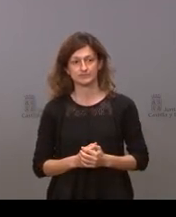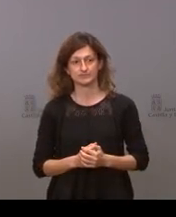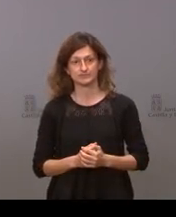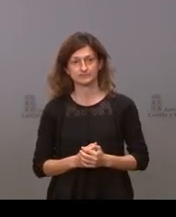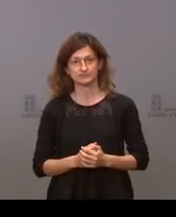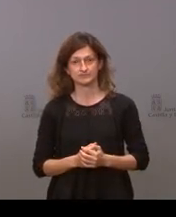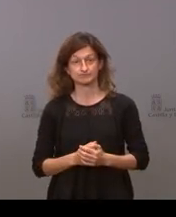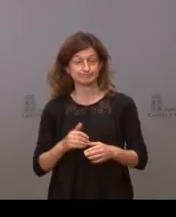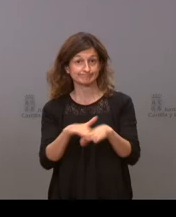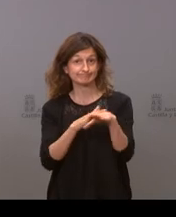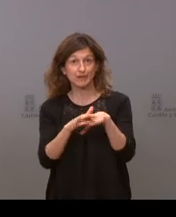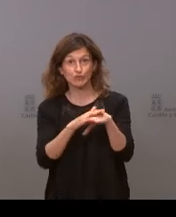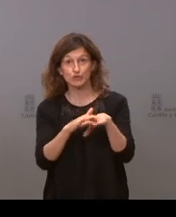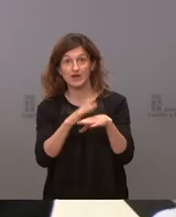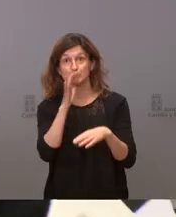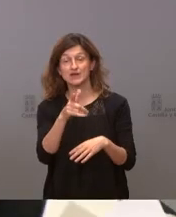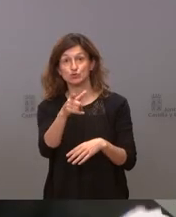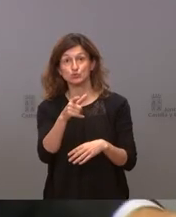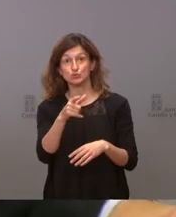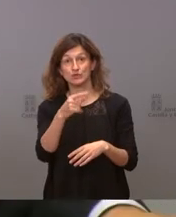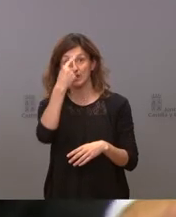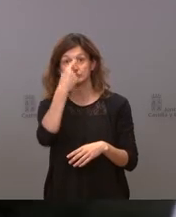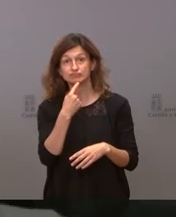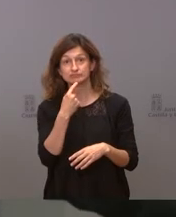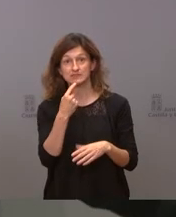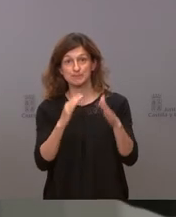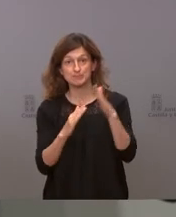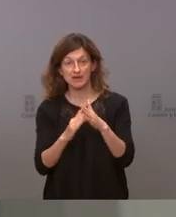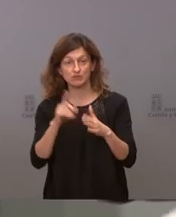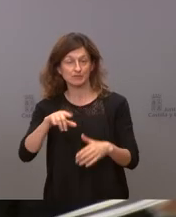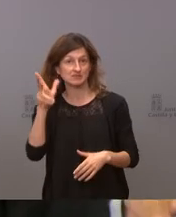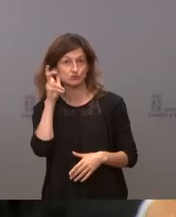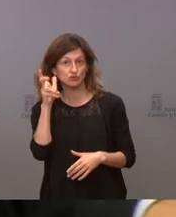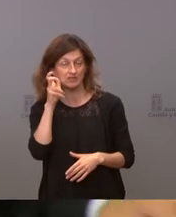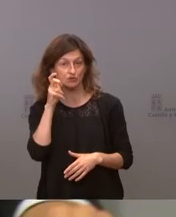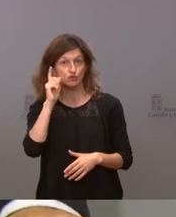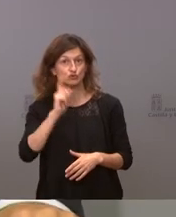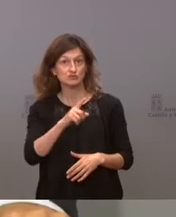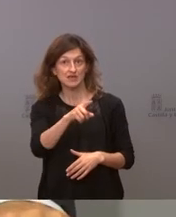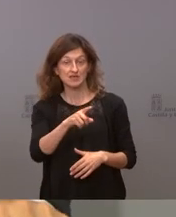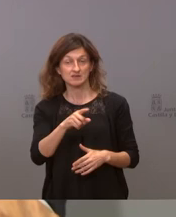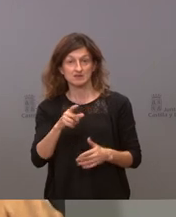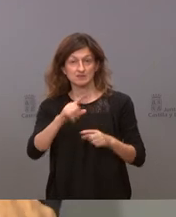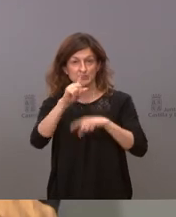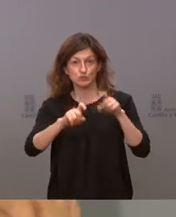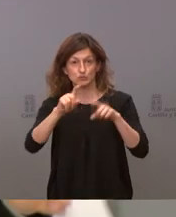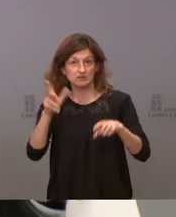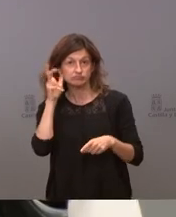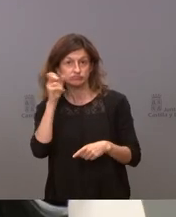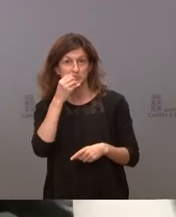lo sentimos Begoña pero se nos congela la imagen y también el sonido y no sé si ha podido escuchar todas tus preguntas